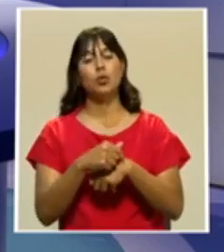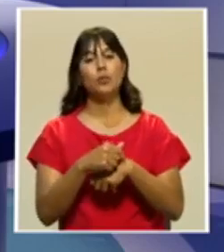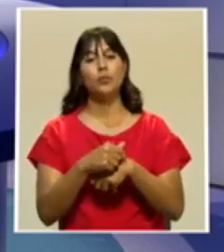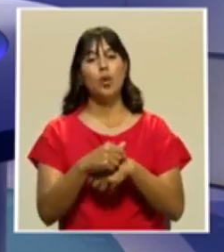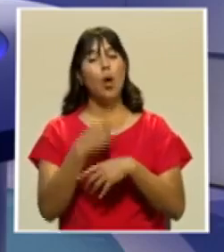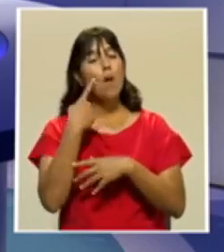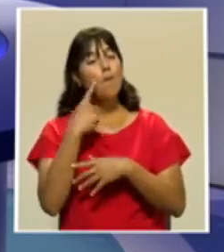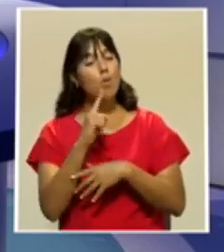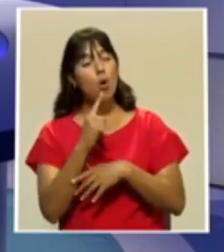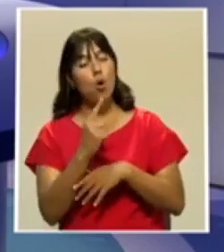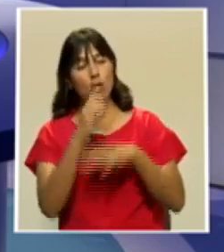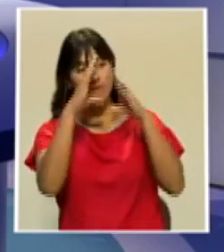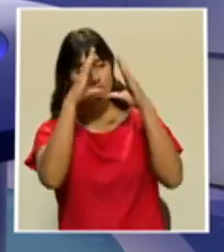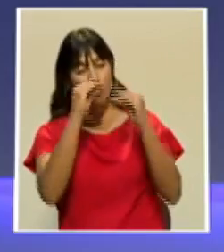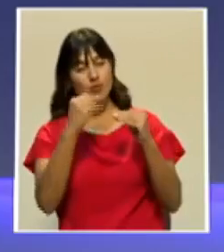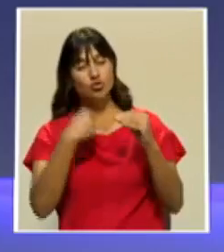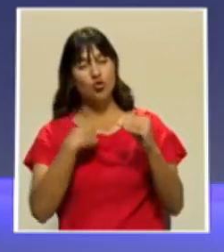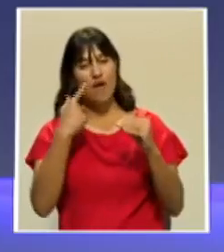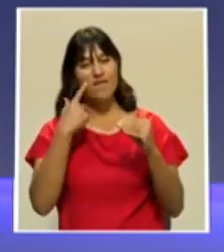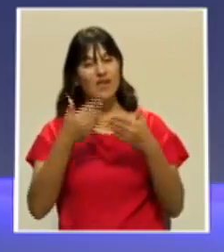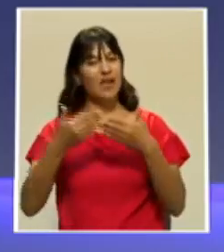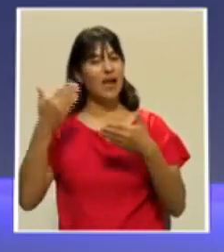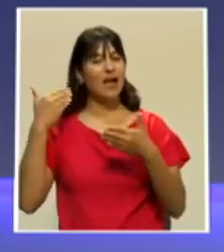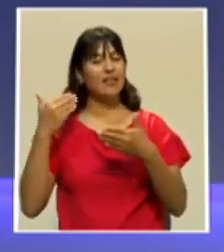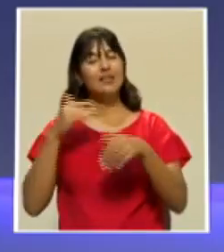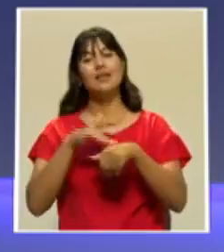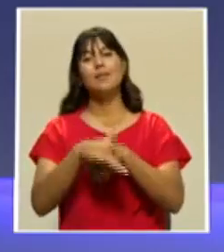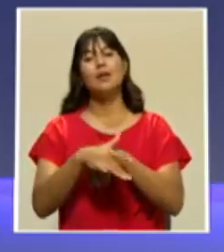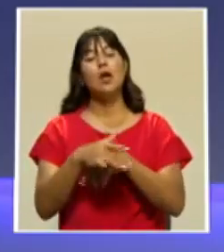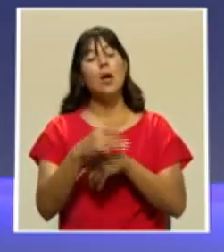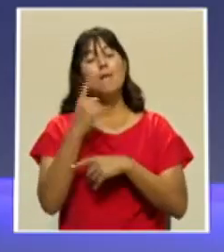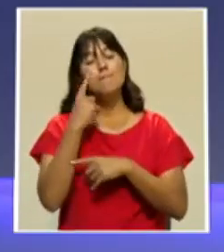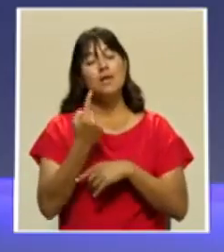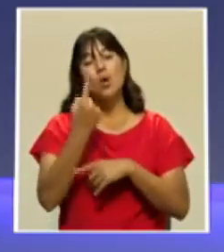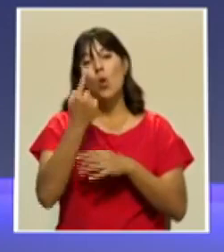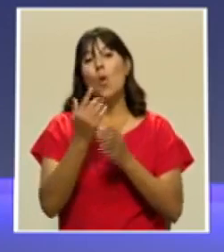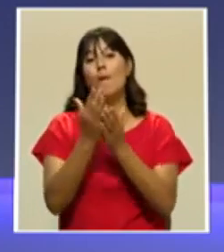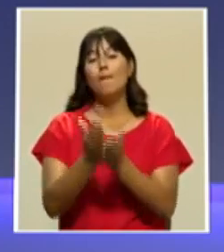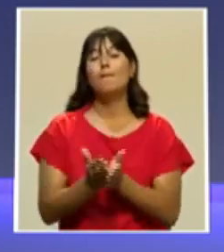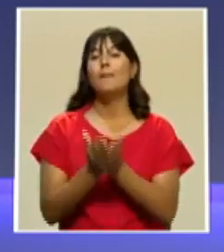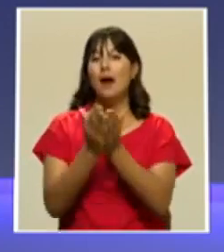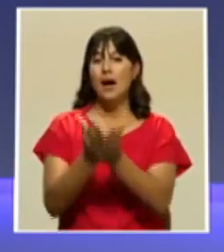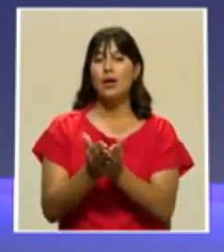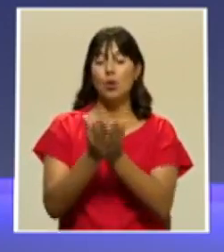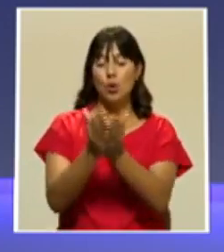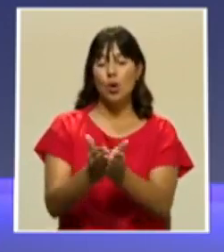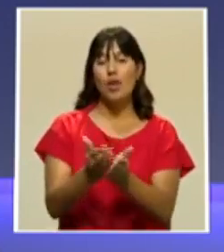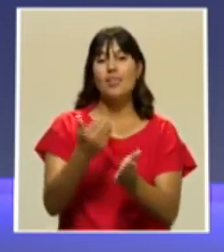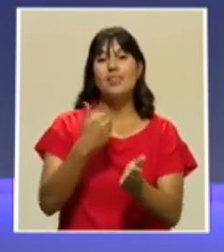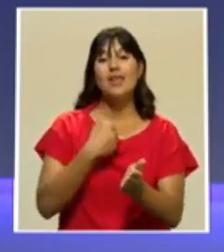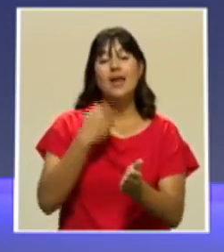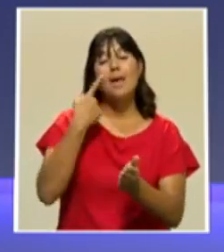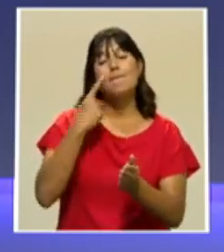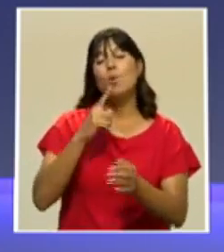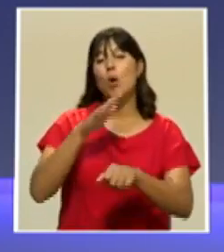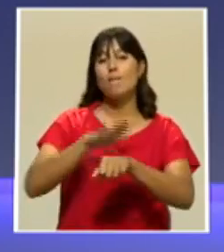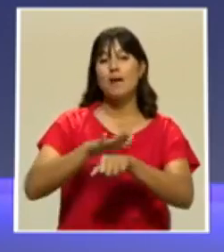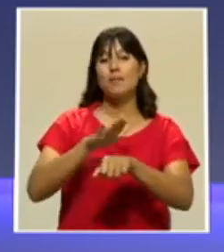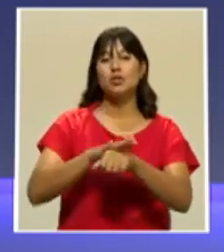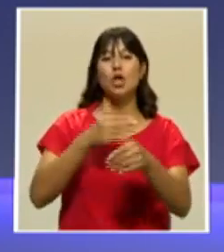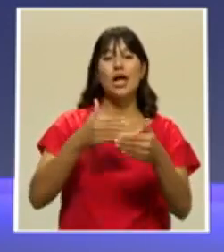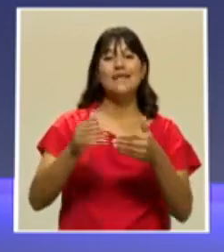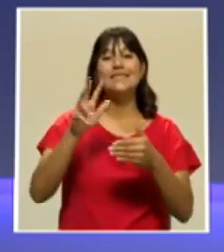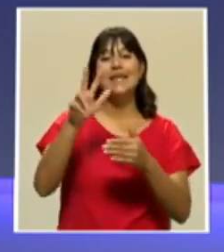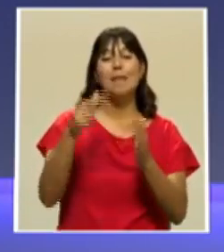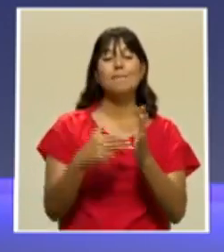unos datos que estuve viendo más temprano, un patrón de barco obtiene por la licencia unos casi 3 millones de